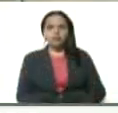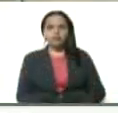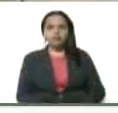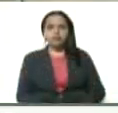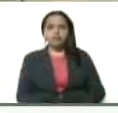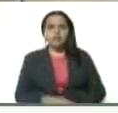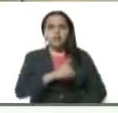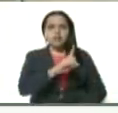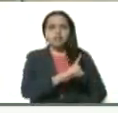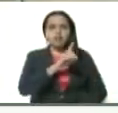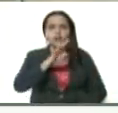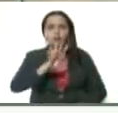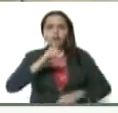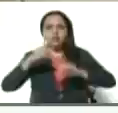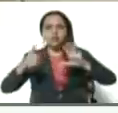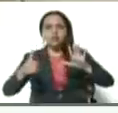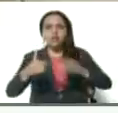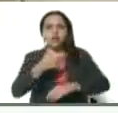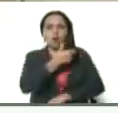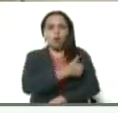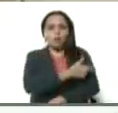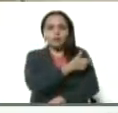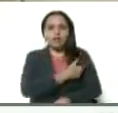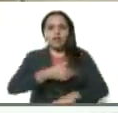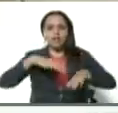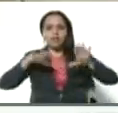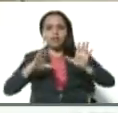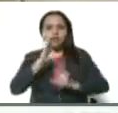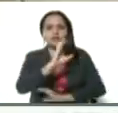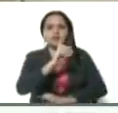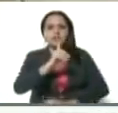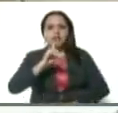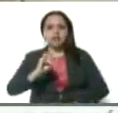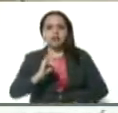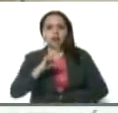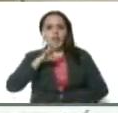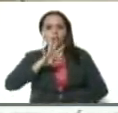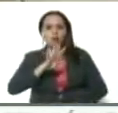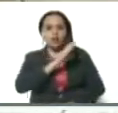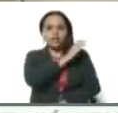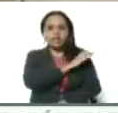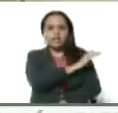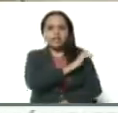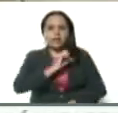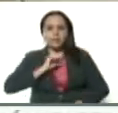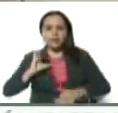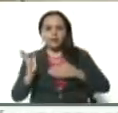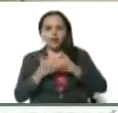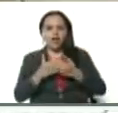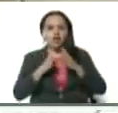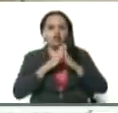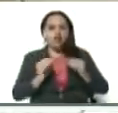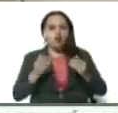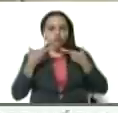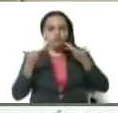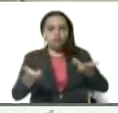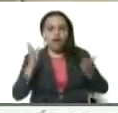146 en hospitales. 10 en CDI. 4 en clínicas privadas. Todos recibiendo tratamiento. Eso es vital.